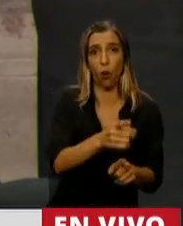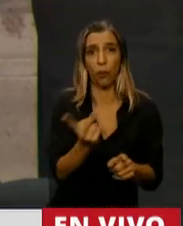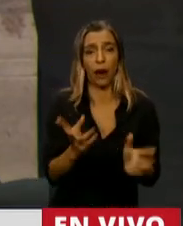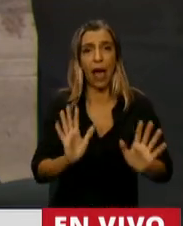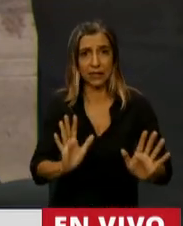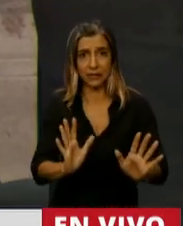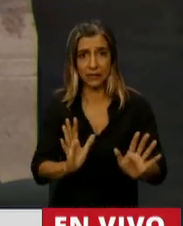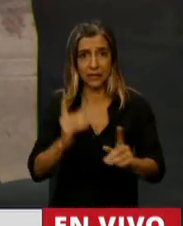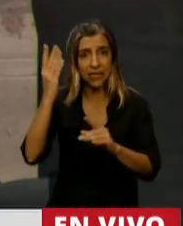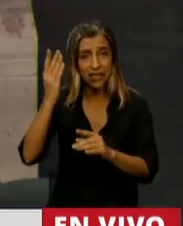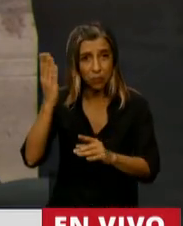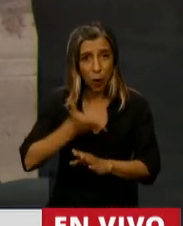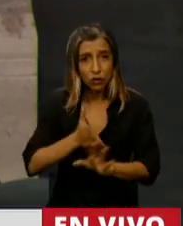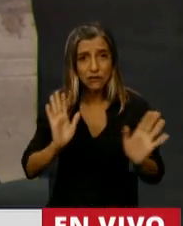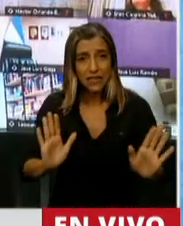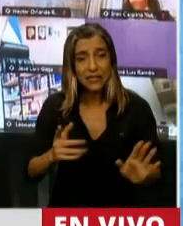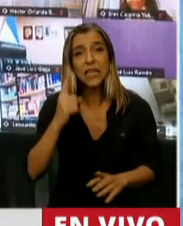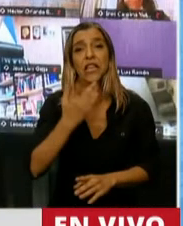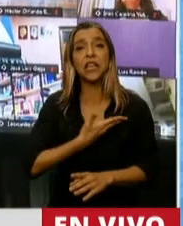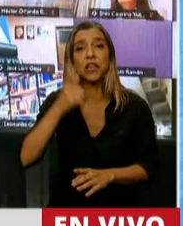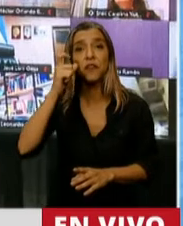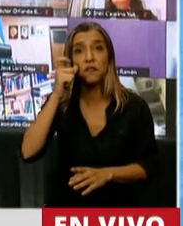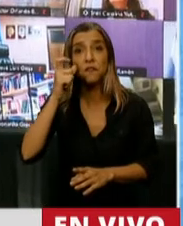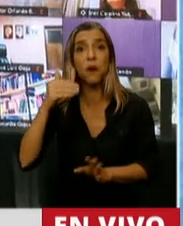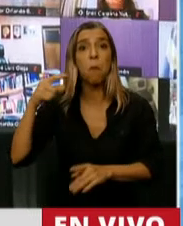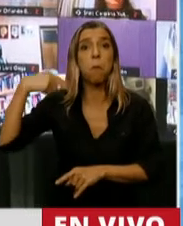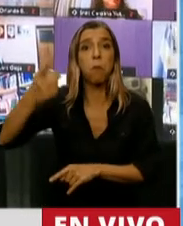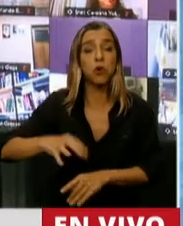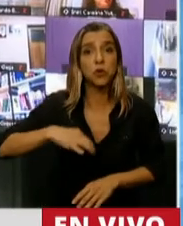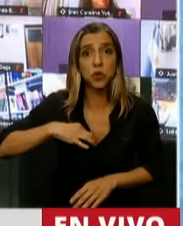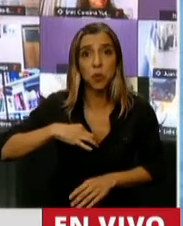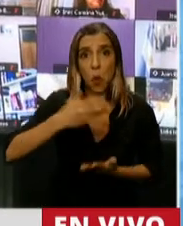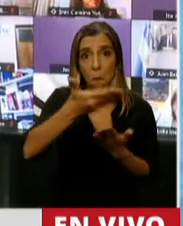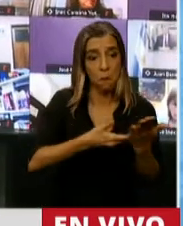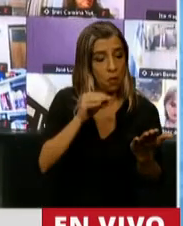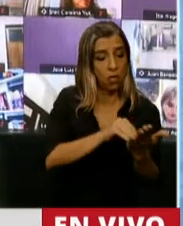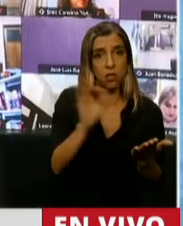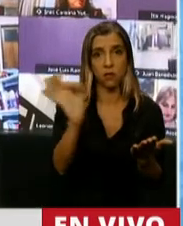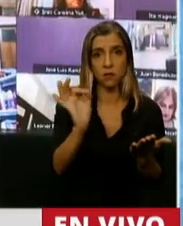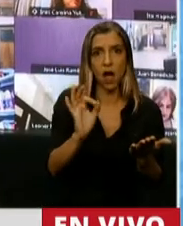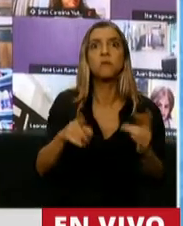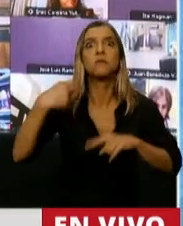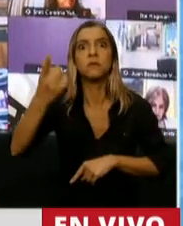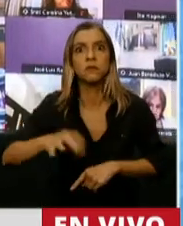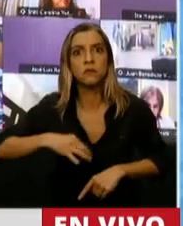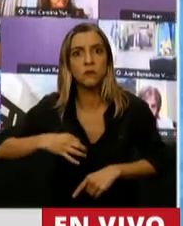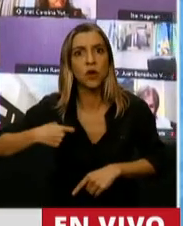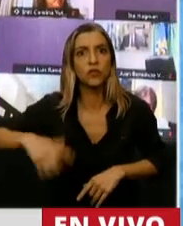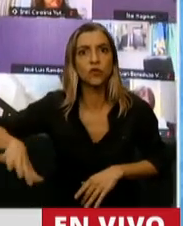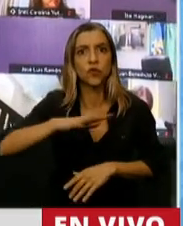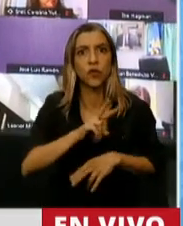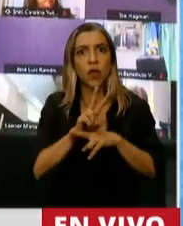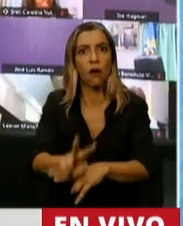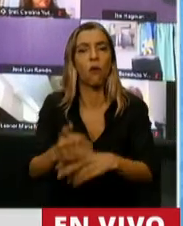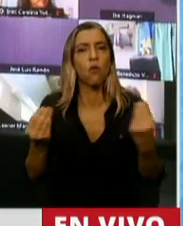cobran el IFE, el IFE no está presupuestado para el año que viene. ¿Cómo vamos a hacer frente a esa contención social que necesitamos?